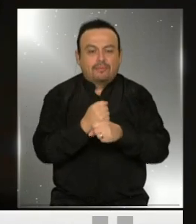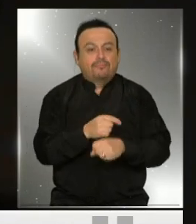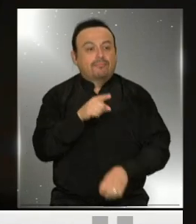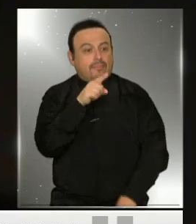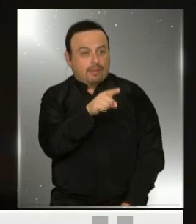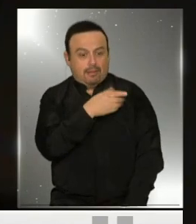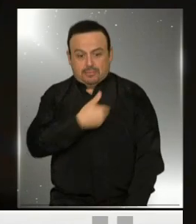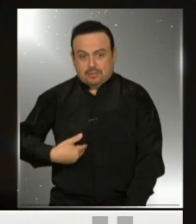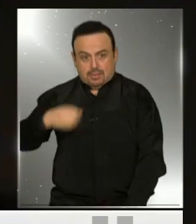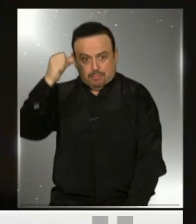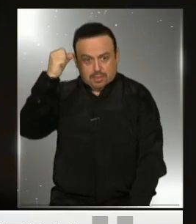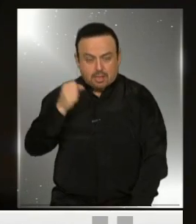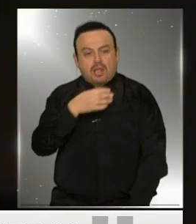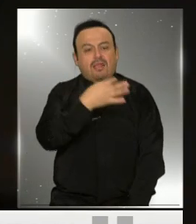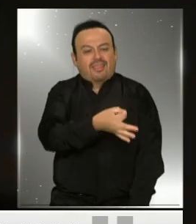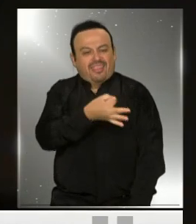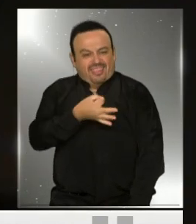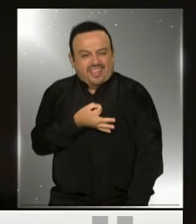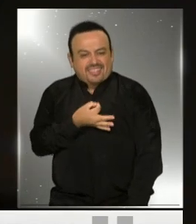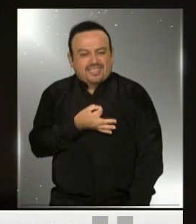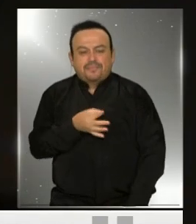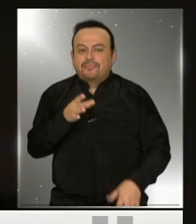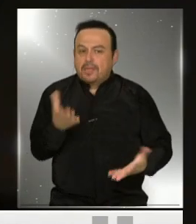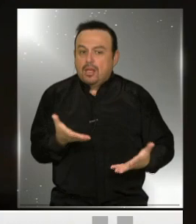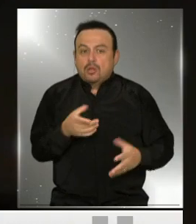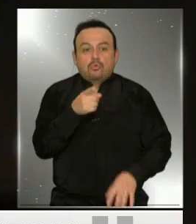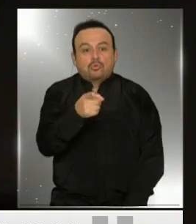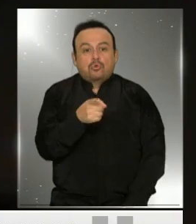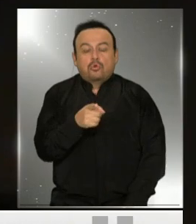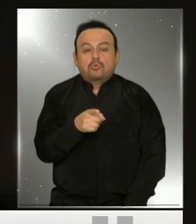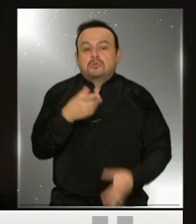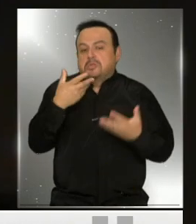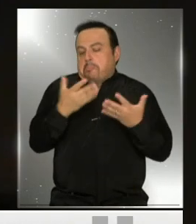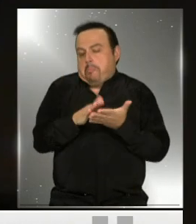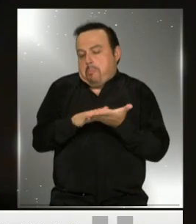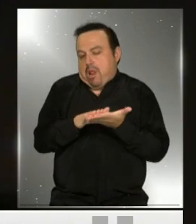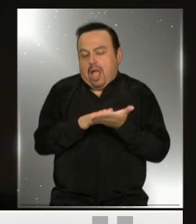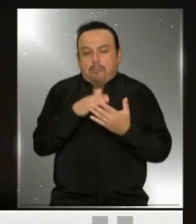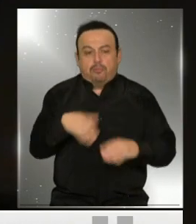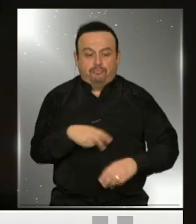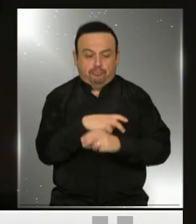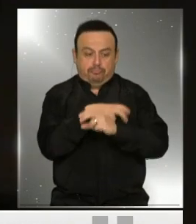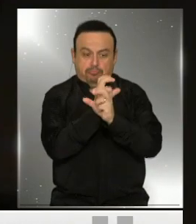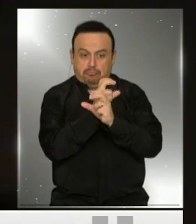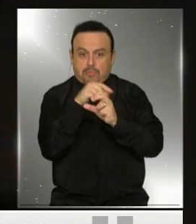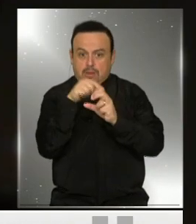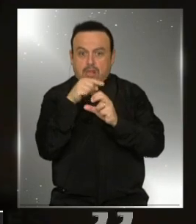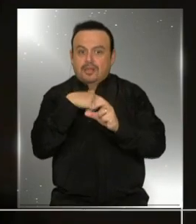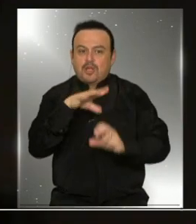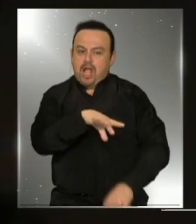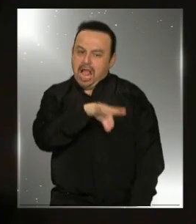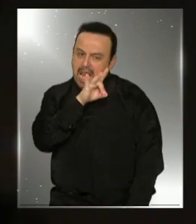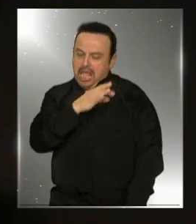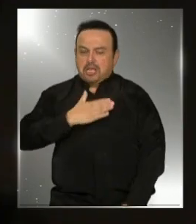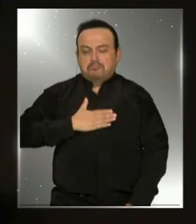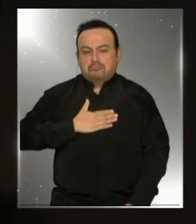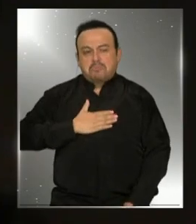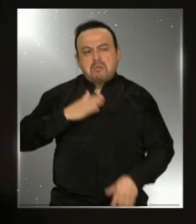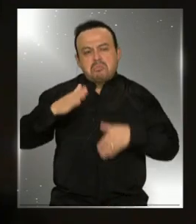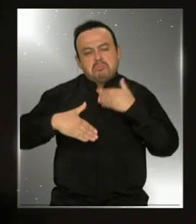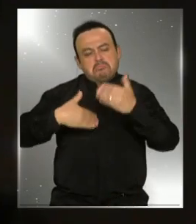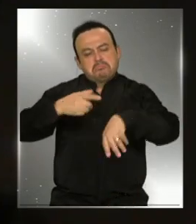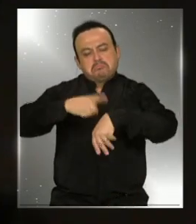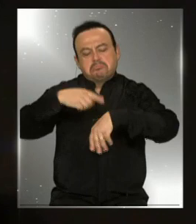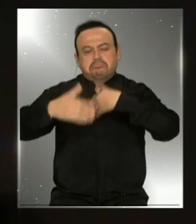siempre existe la posibilidad de volver atrás. Si es que yo quiero volver a mi modalidad presencial, lo puedo hacer. Lo